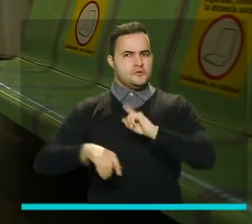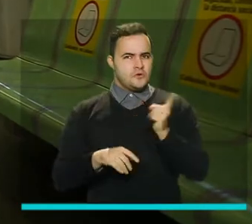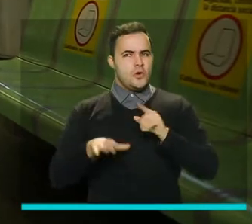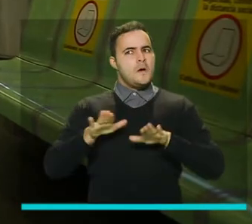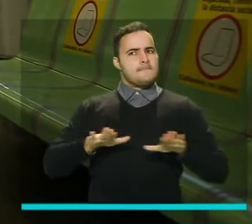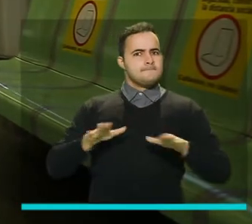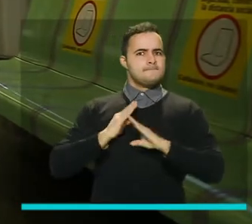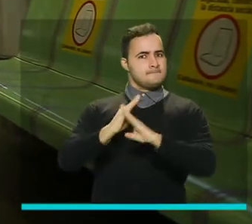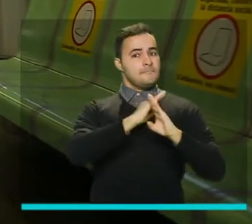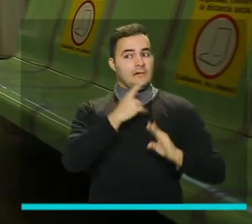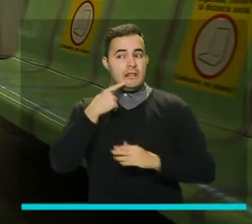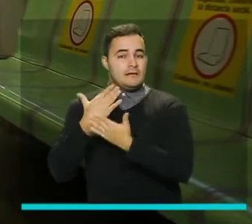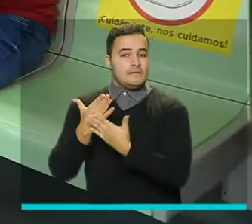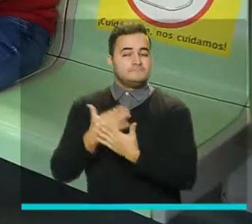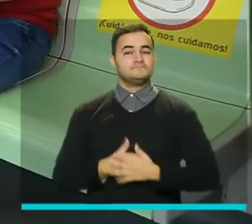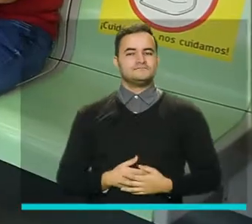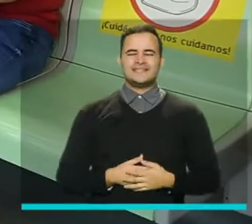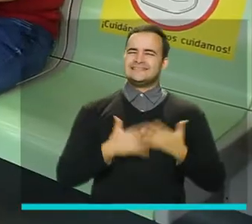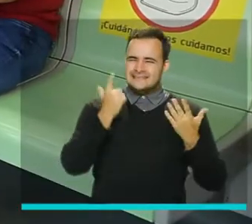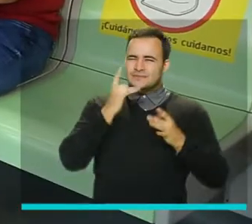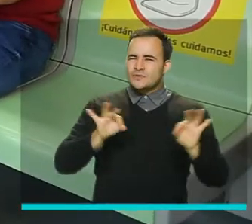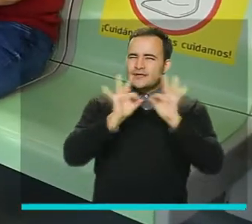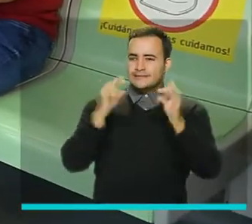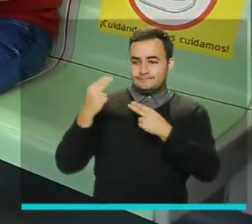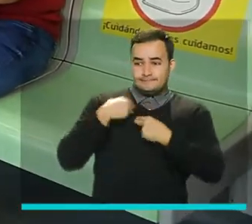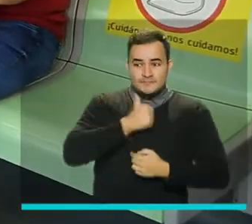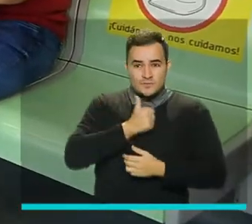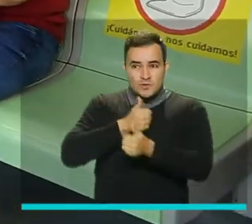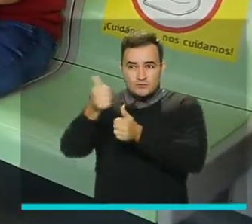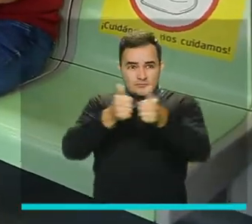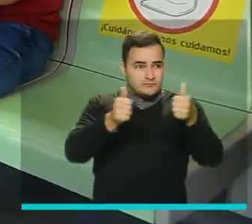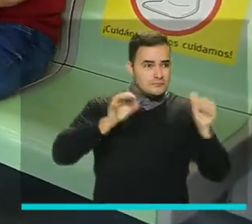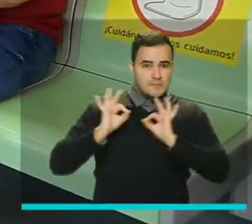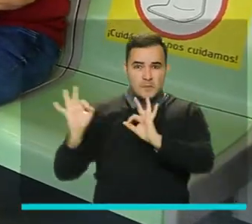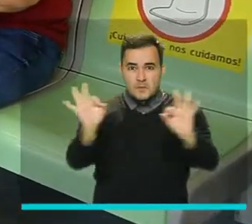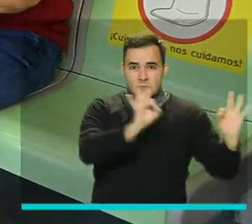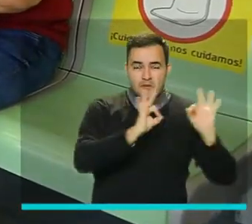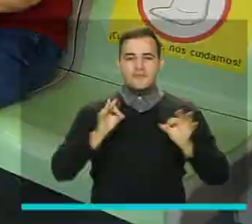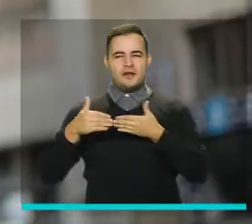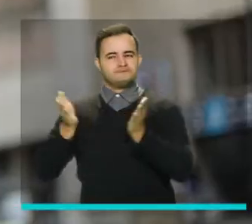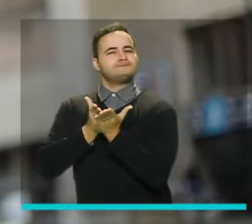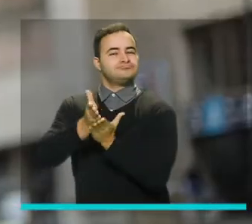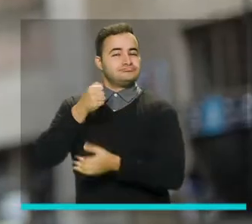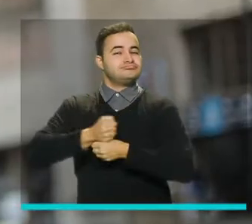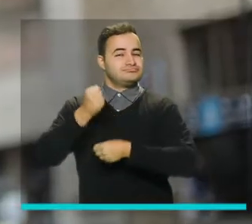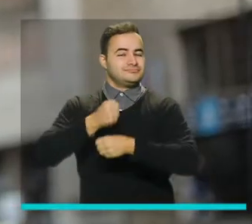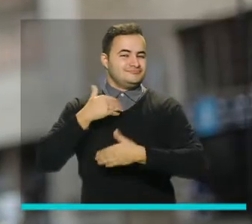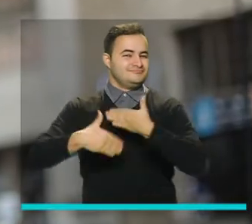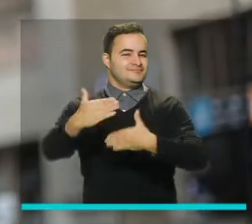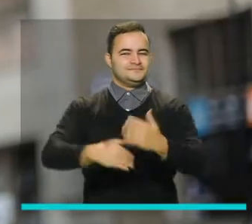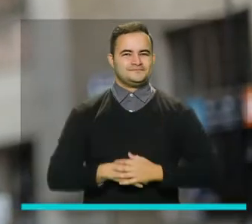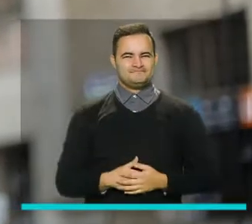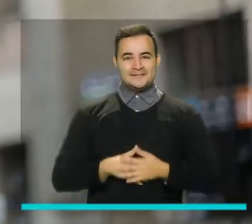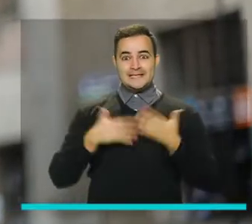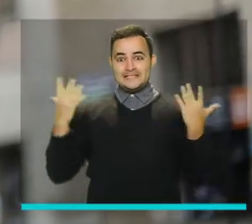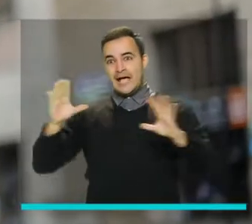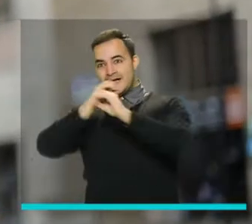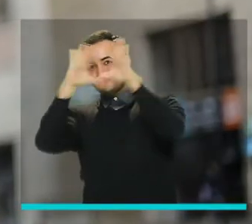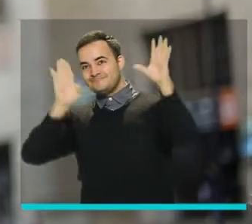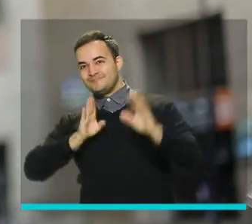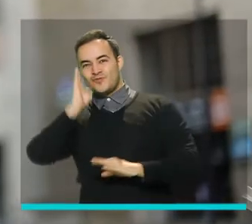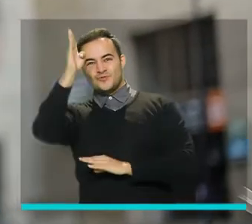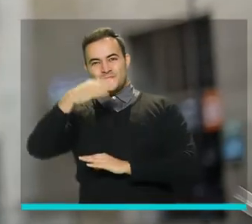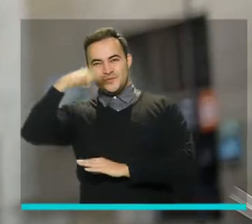autocuidado de cada persona depende que se mantenga la reactivación económica. Y ahora en Medellín Conecta TV